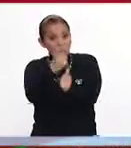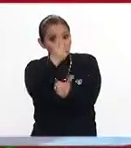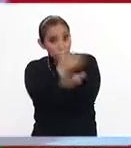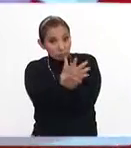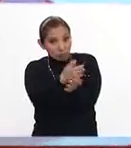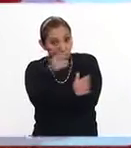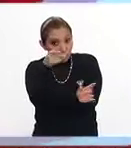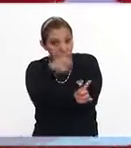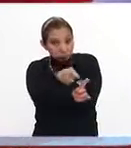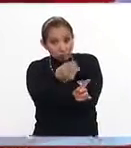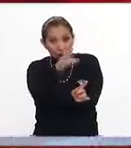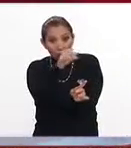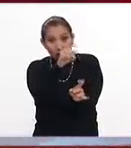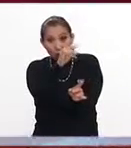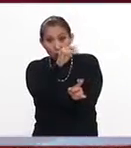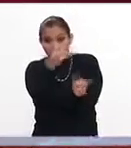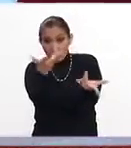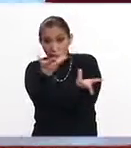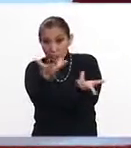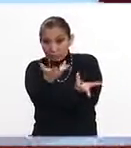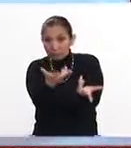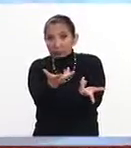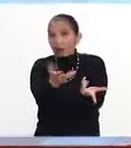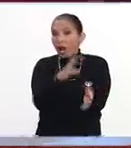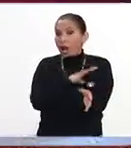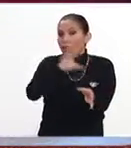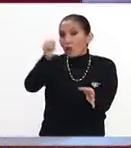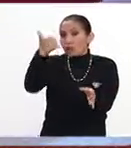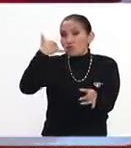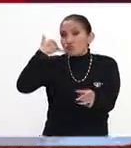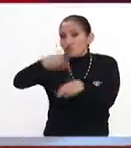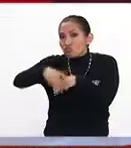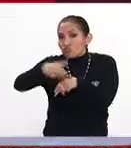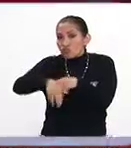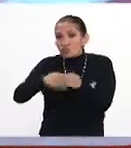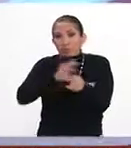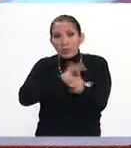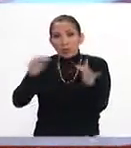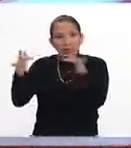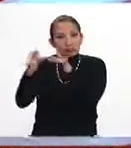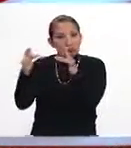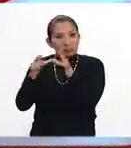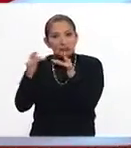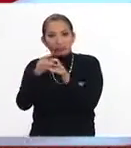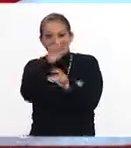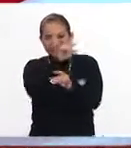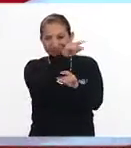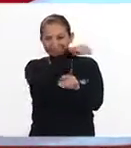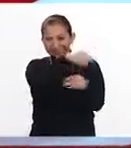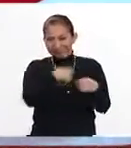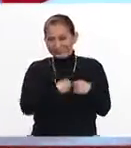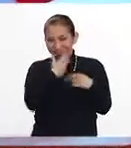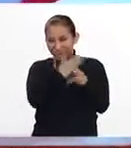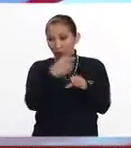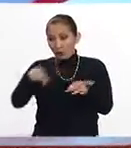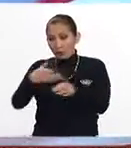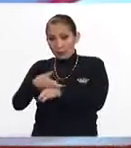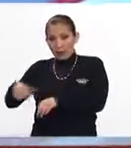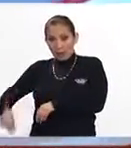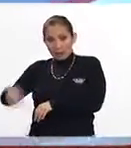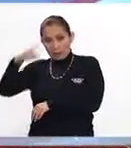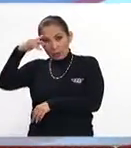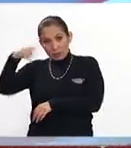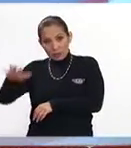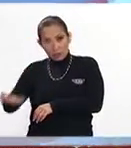de los consulados? ¿Existen números telefónicos que puedan tener, tanto los que están allá como familiares que se